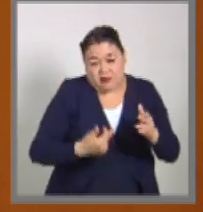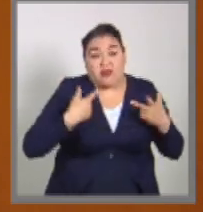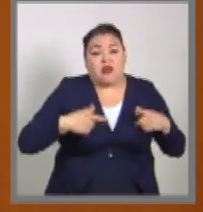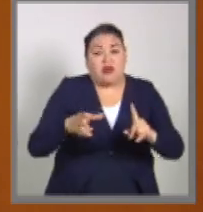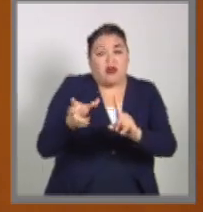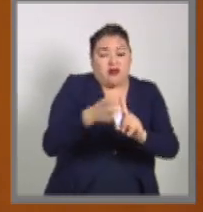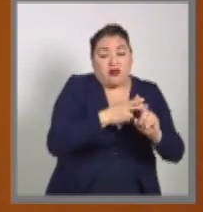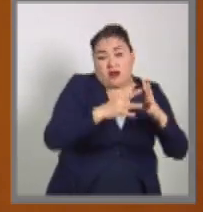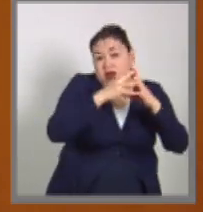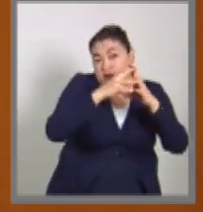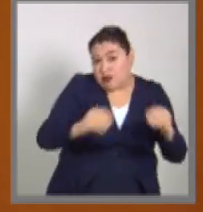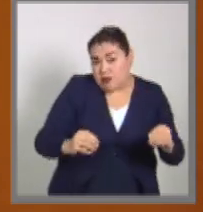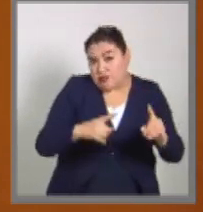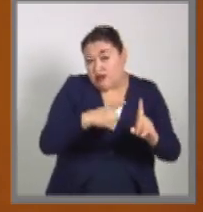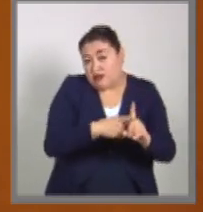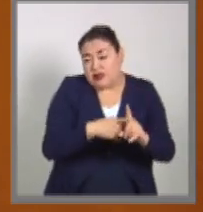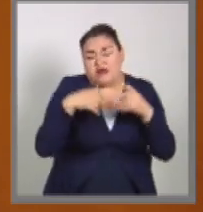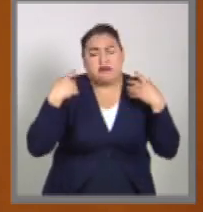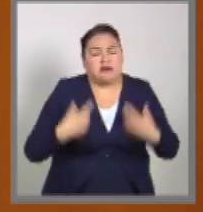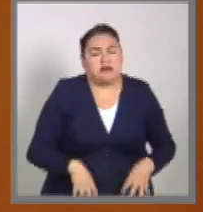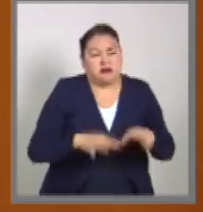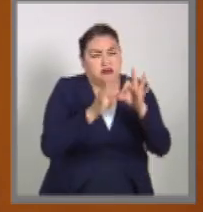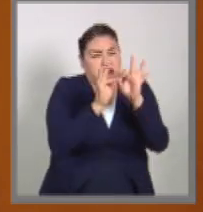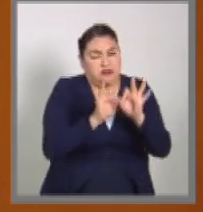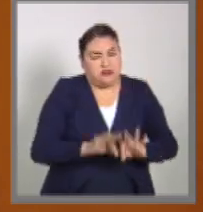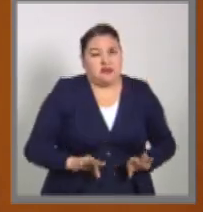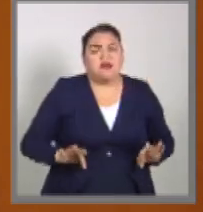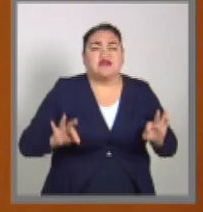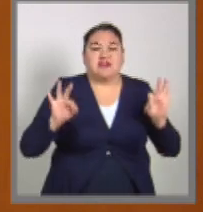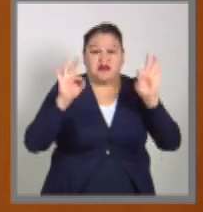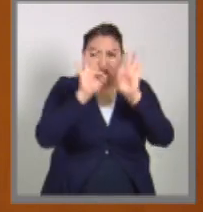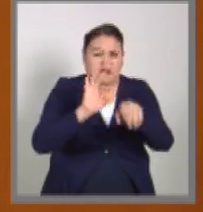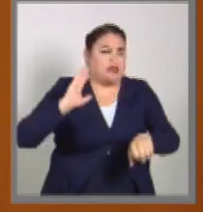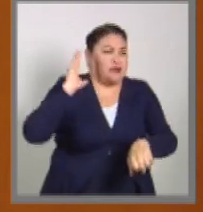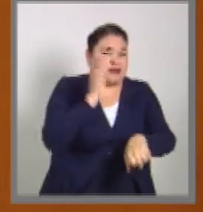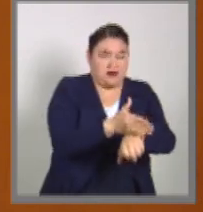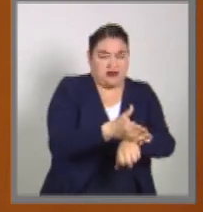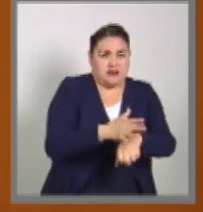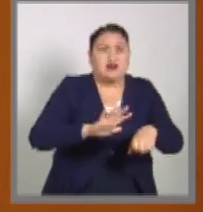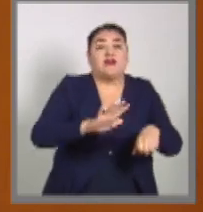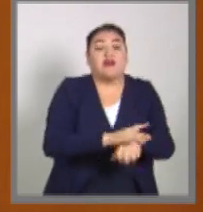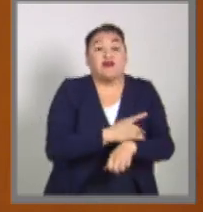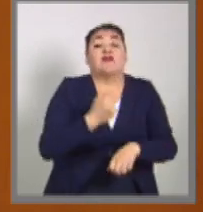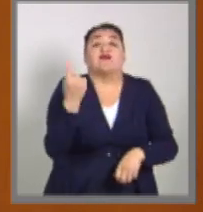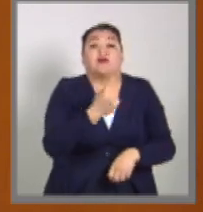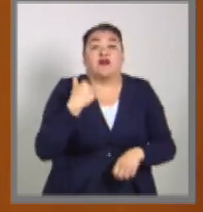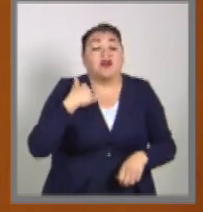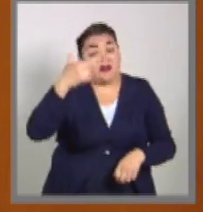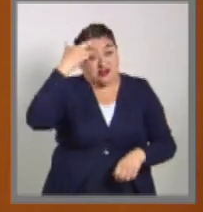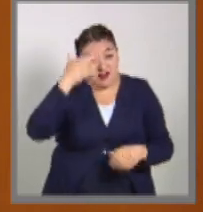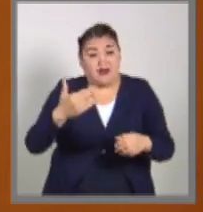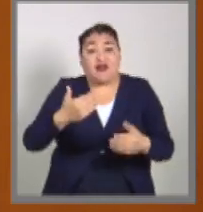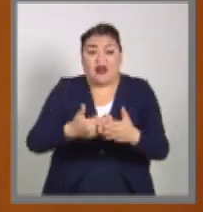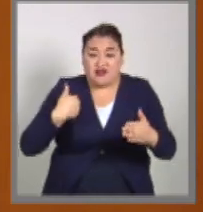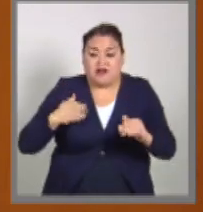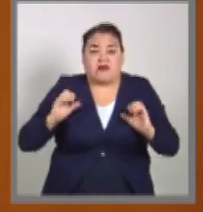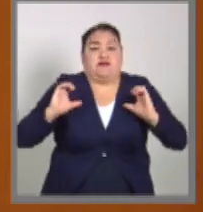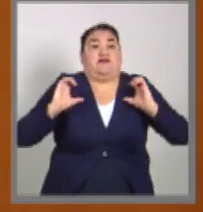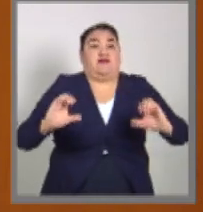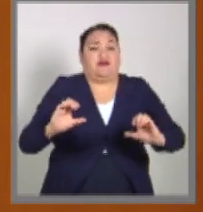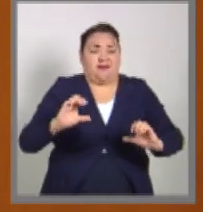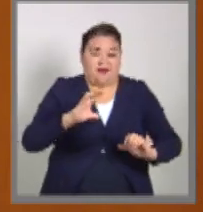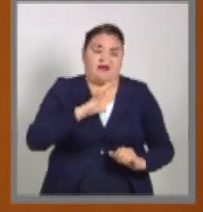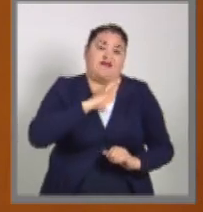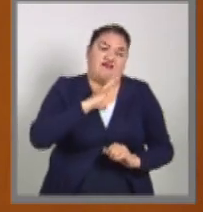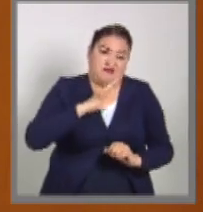es de suma relevancia sancionarla por las graves y además prevenirla por las